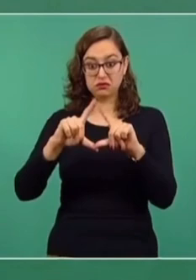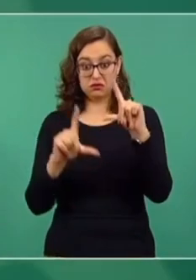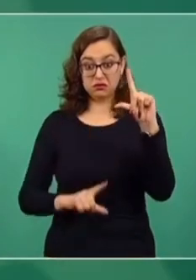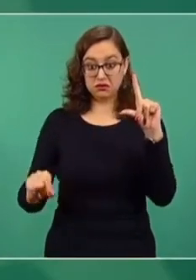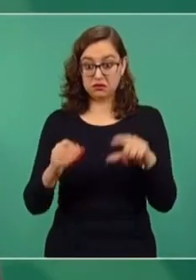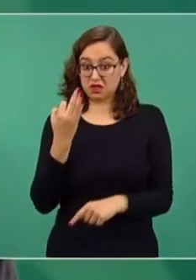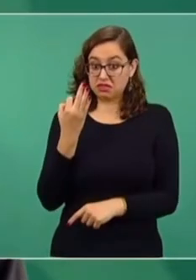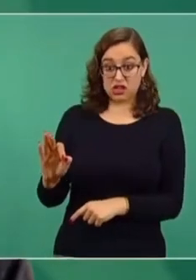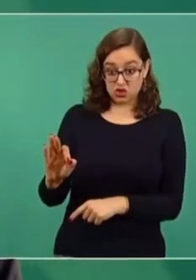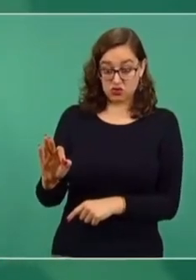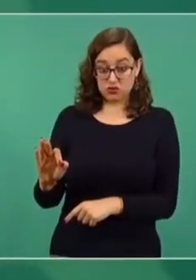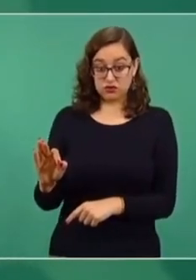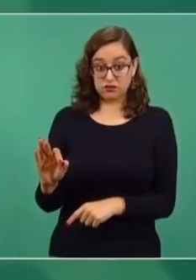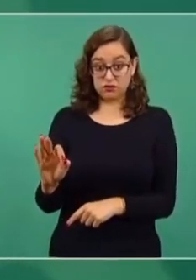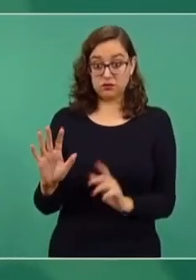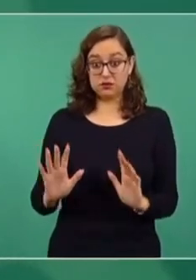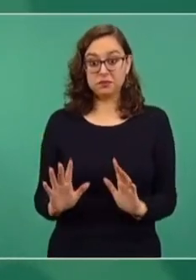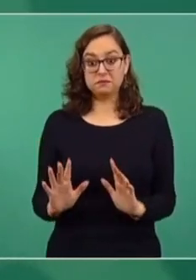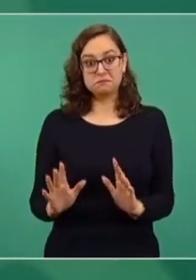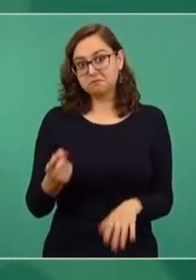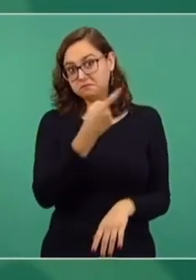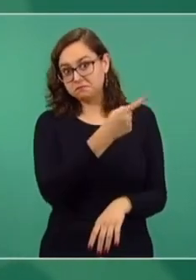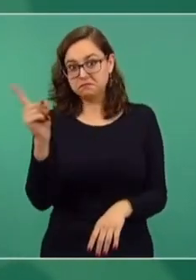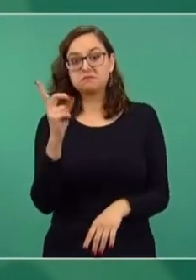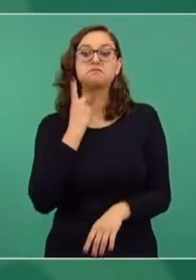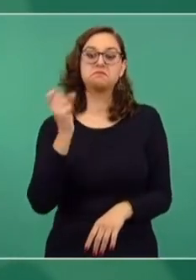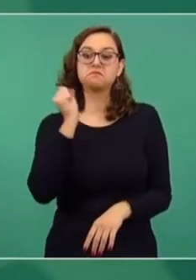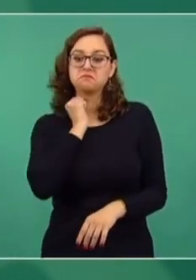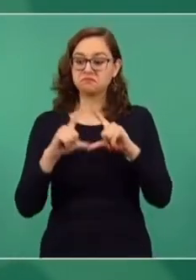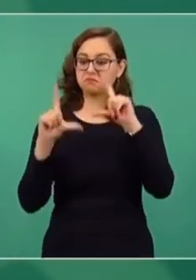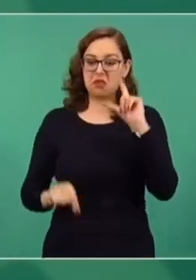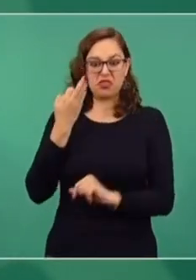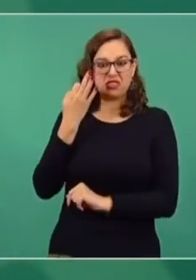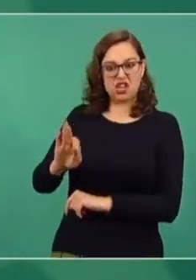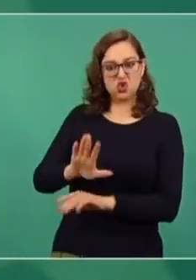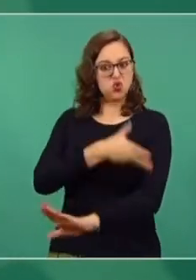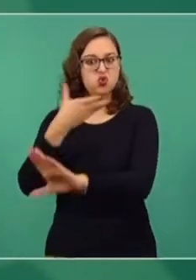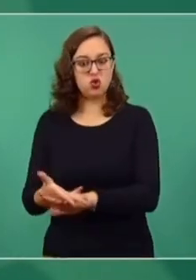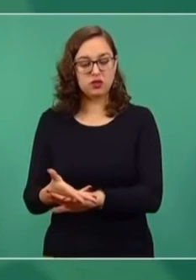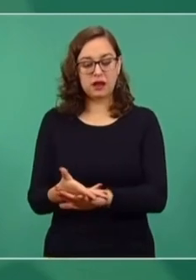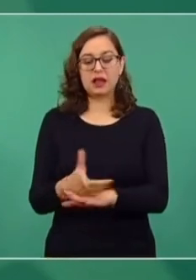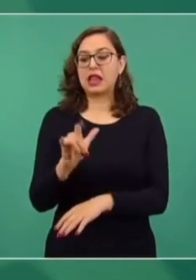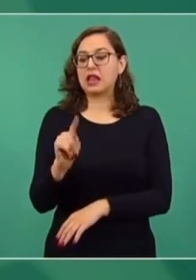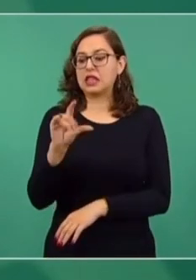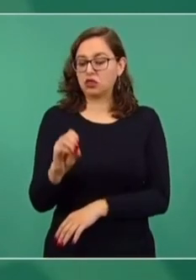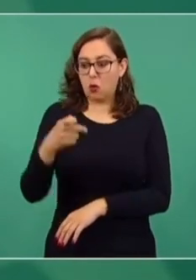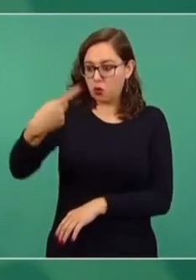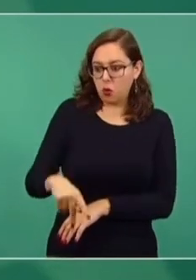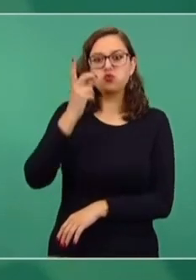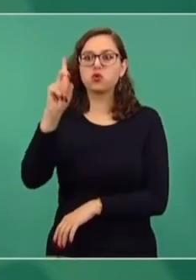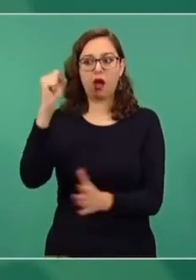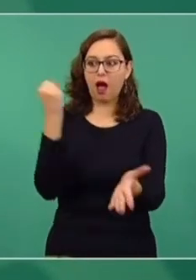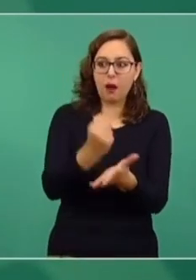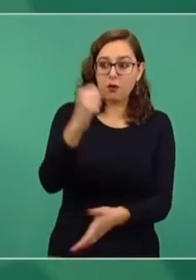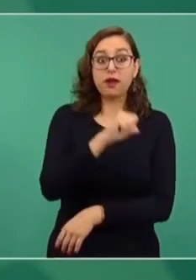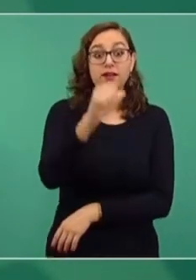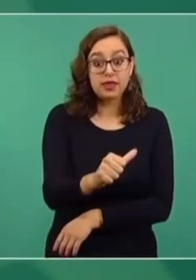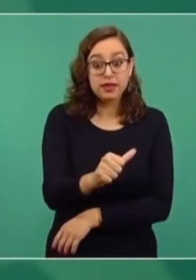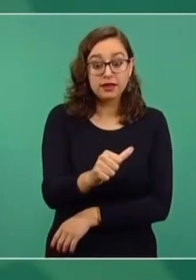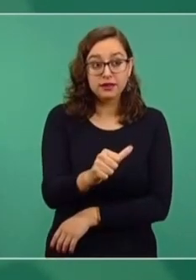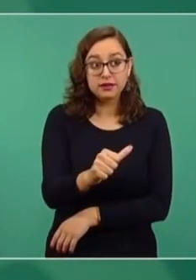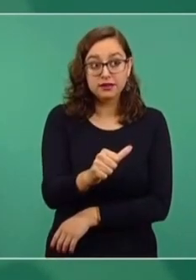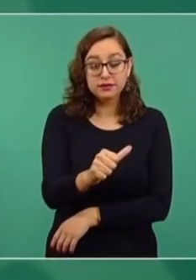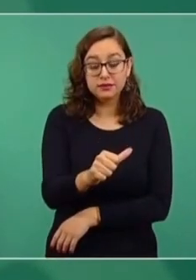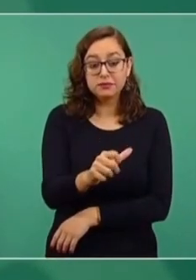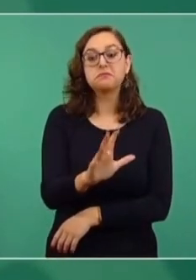y no se aprueba el que el litio esté en manos de la nación, de todas maneras vamos nosotros a